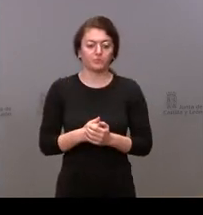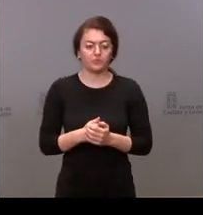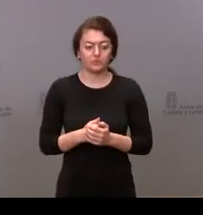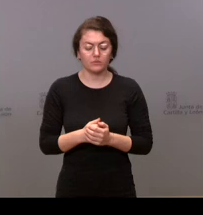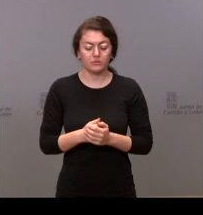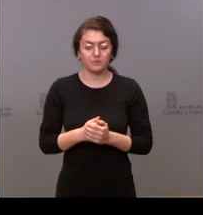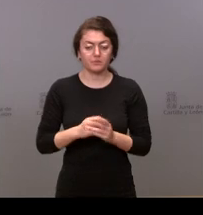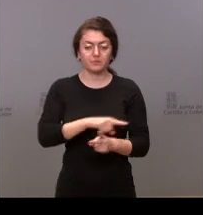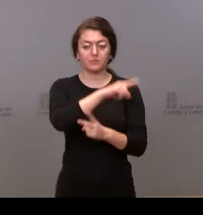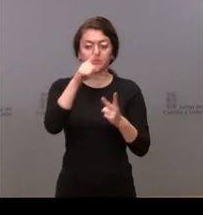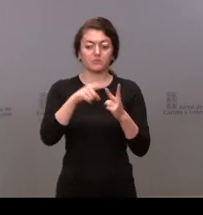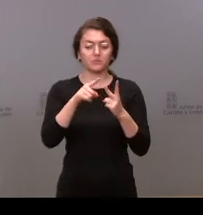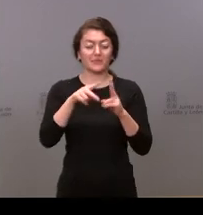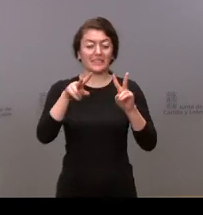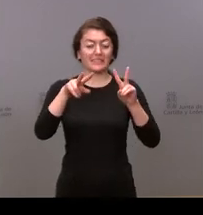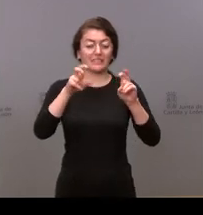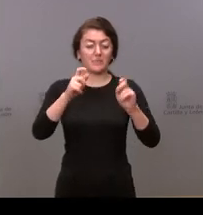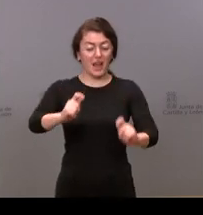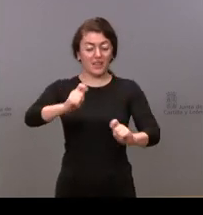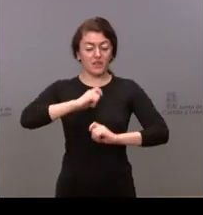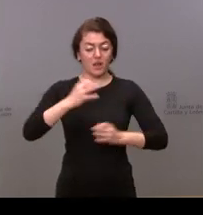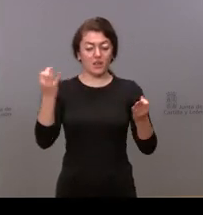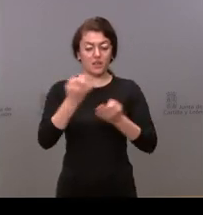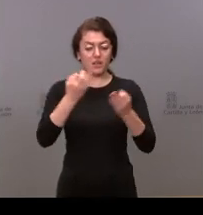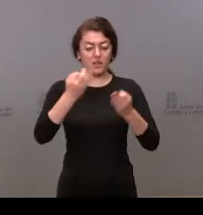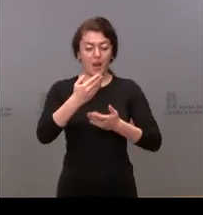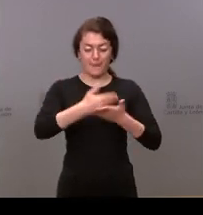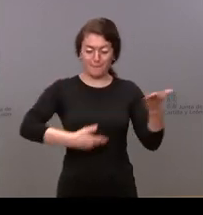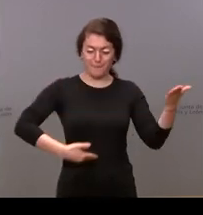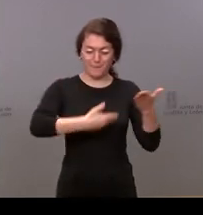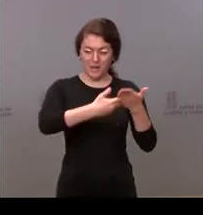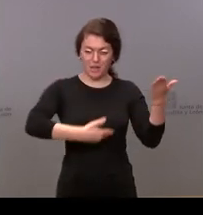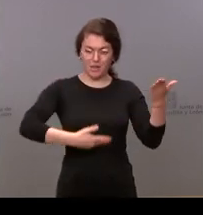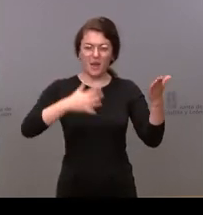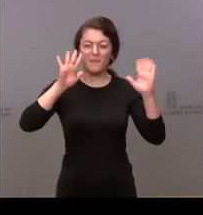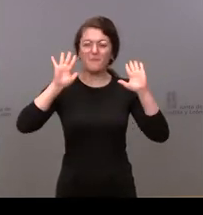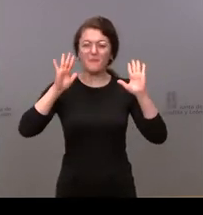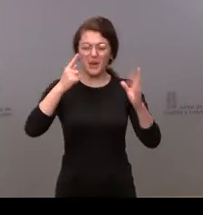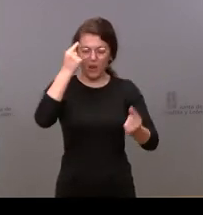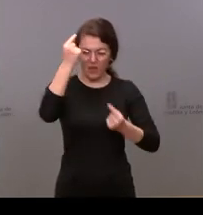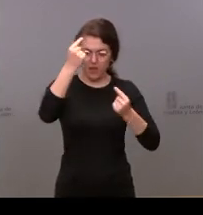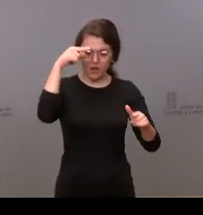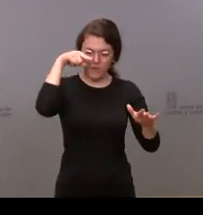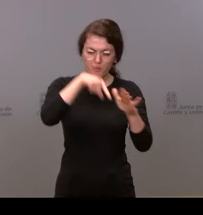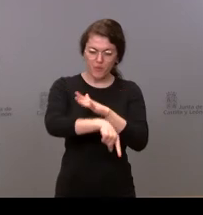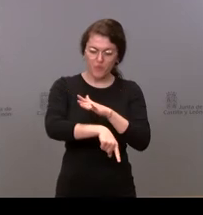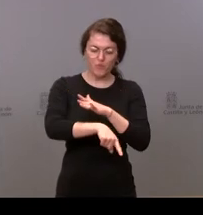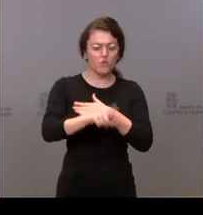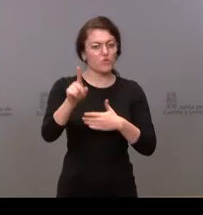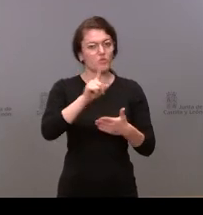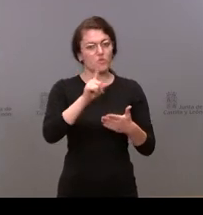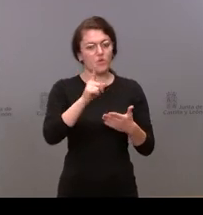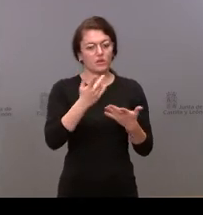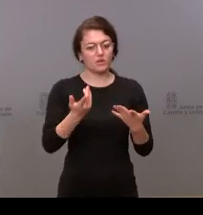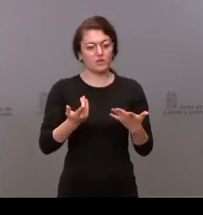lo que hemos recibido es una nota de prensa pero no en detalle para poder echarle un vistazo pues ese en concreto el plan de